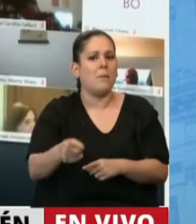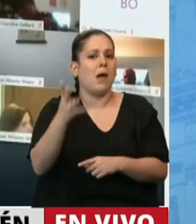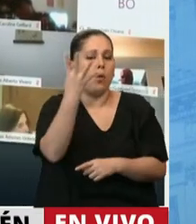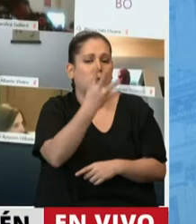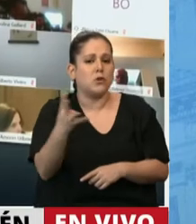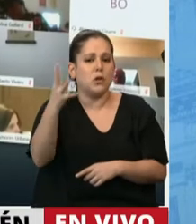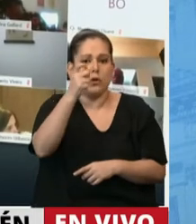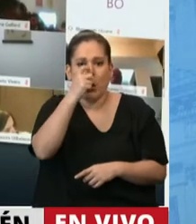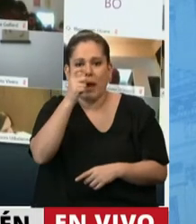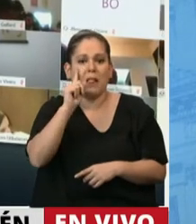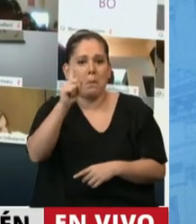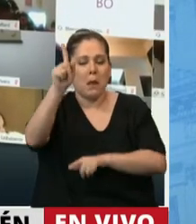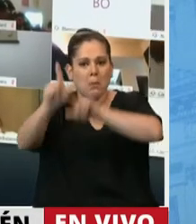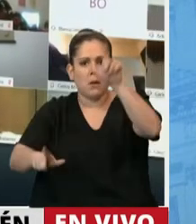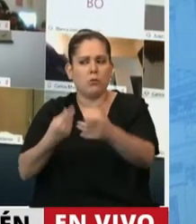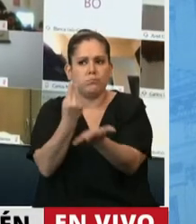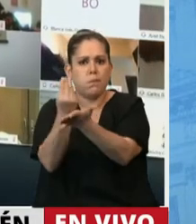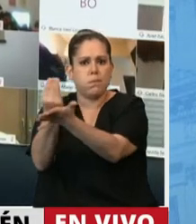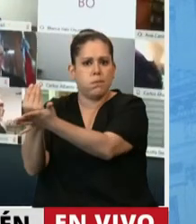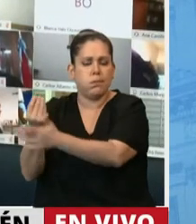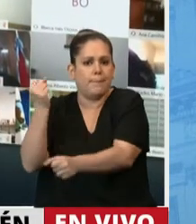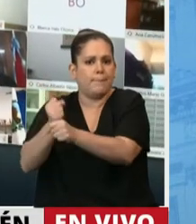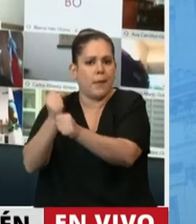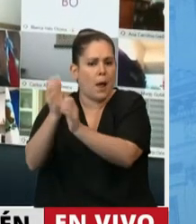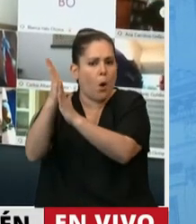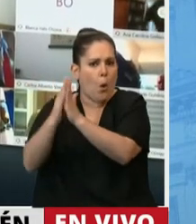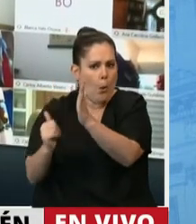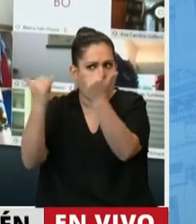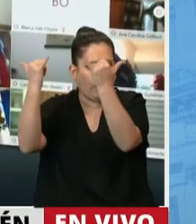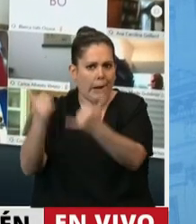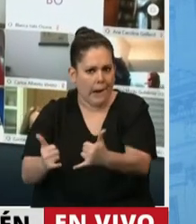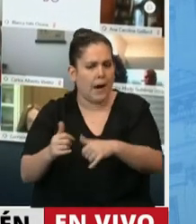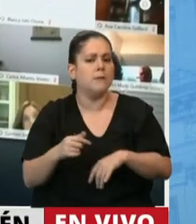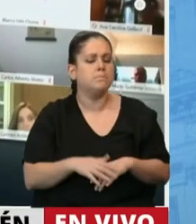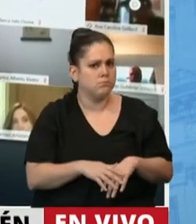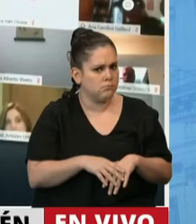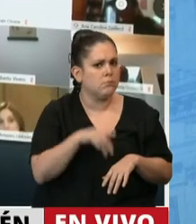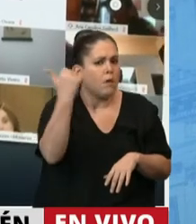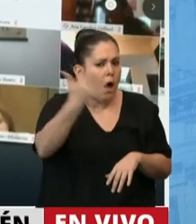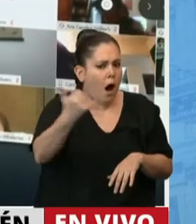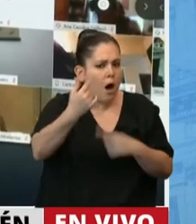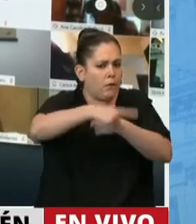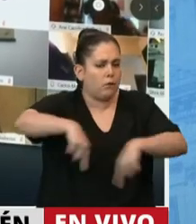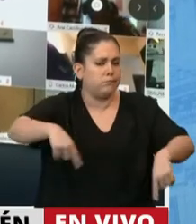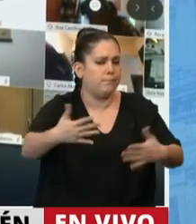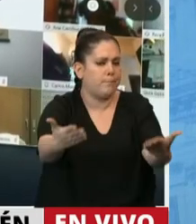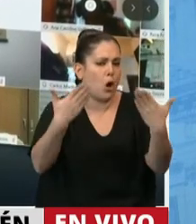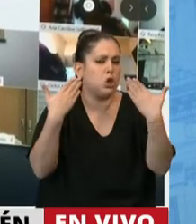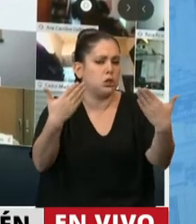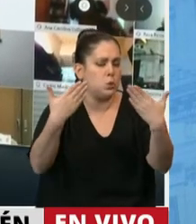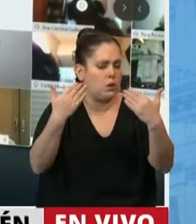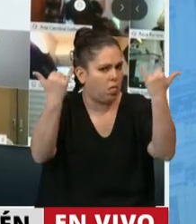personas a lo largo y ancho del territorio. Estamos hablando de un sector de enormes potencialidades y posibilidades